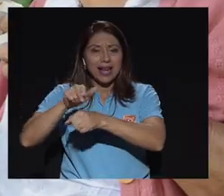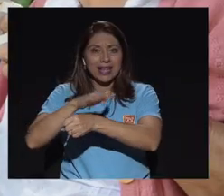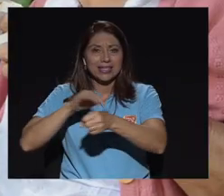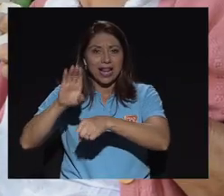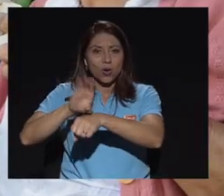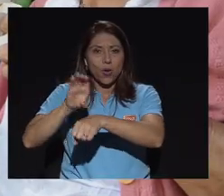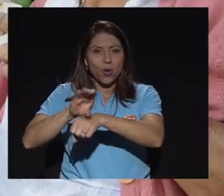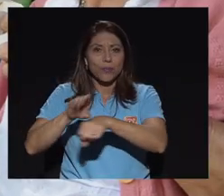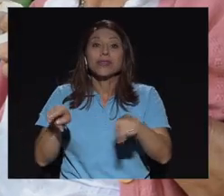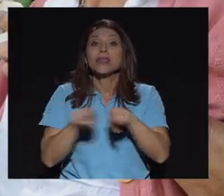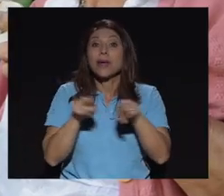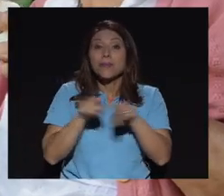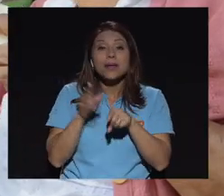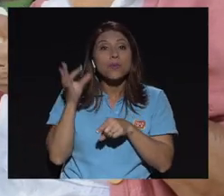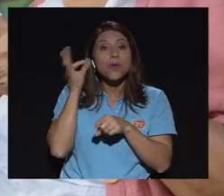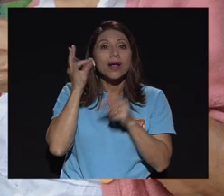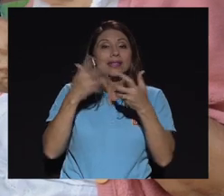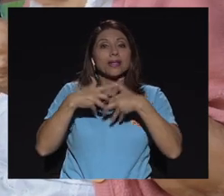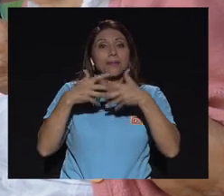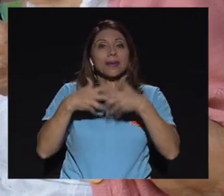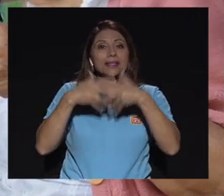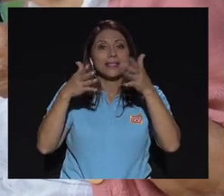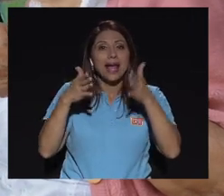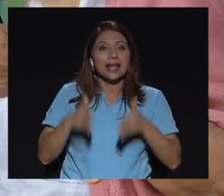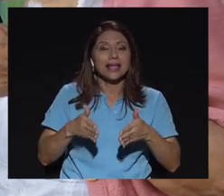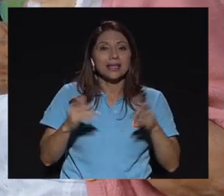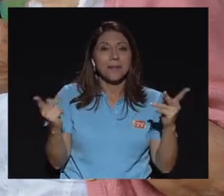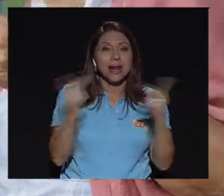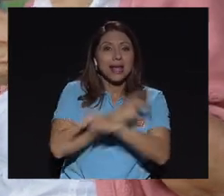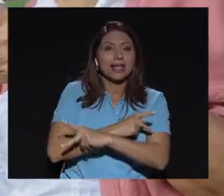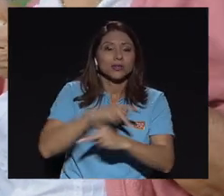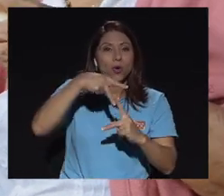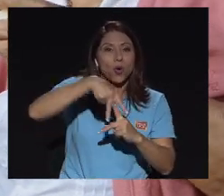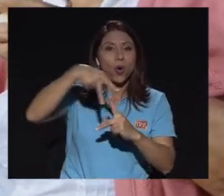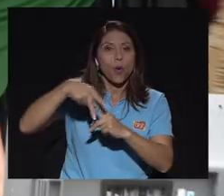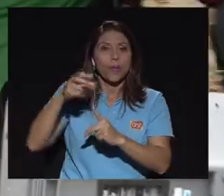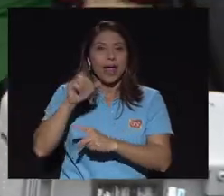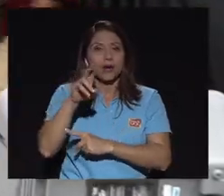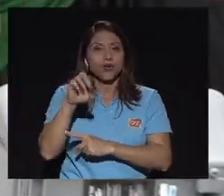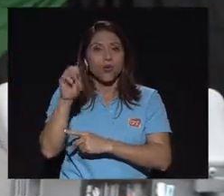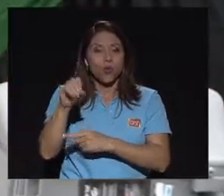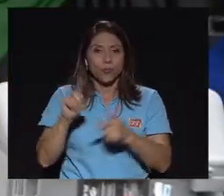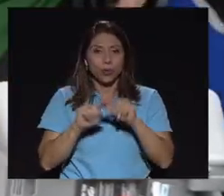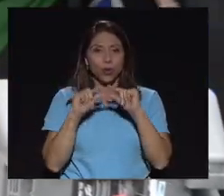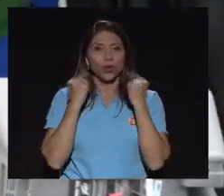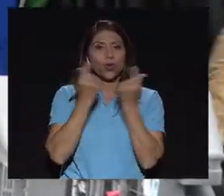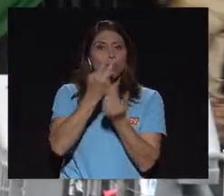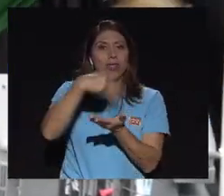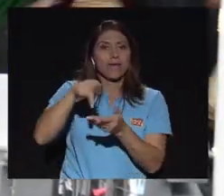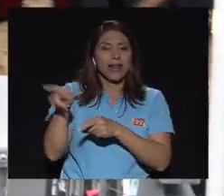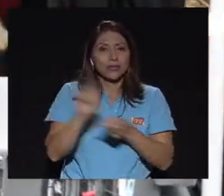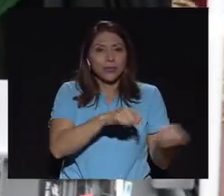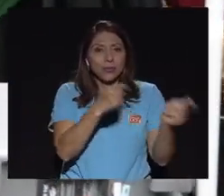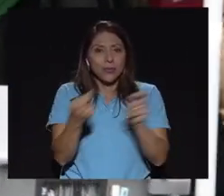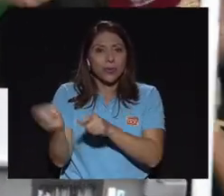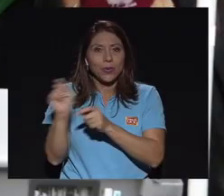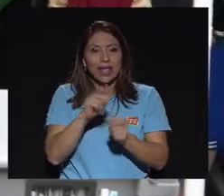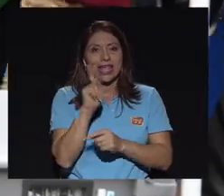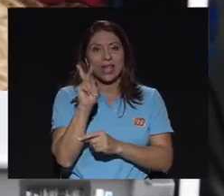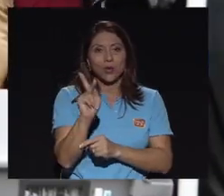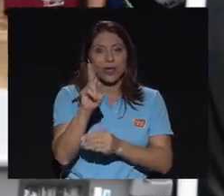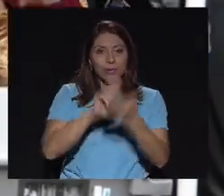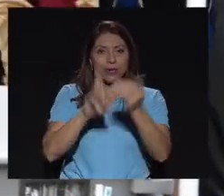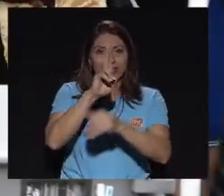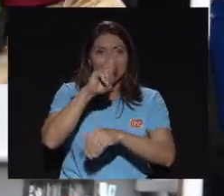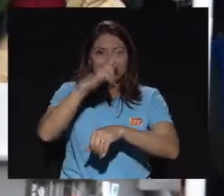También participaron el grupo de mujeres empresarias de Paraíso, COPE Arruco, el grupo de bailes populares Querube de la Universidad